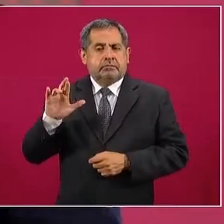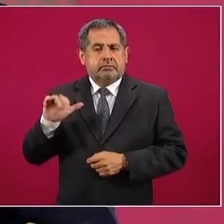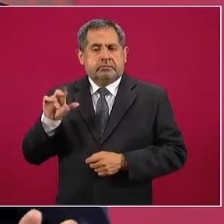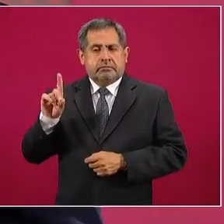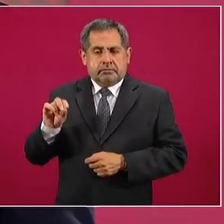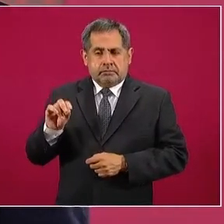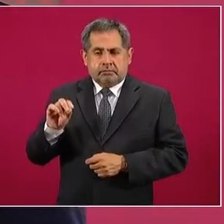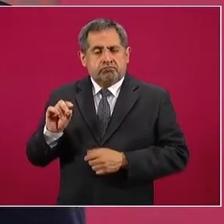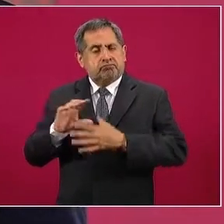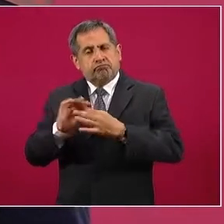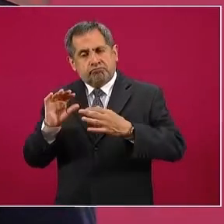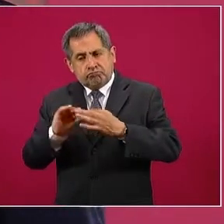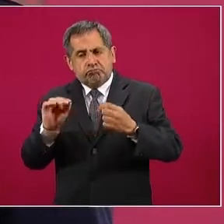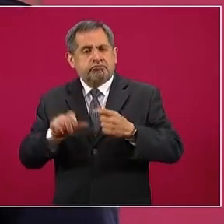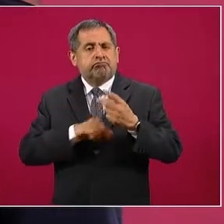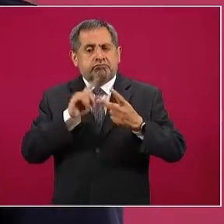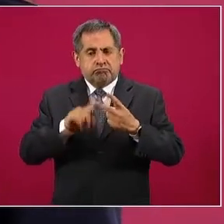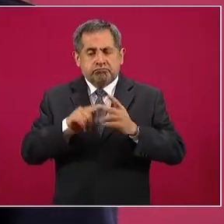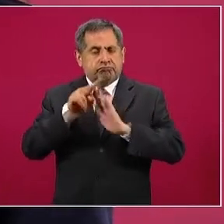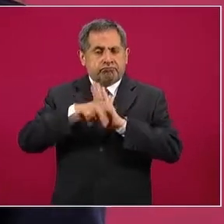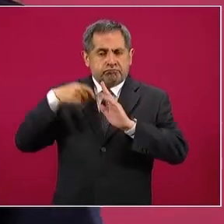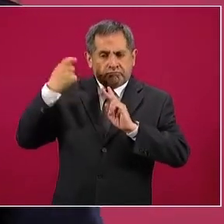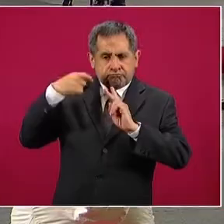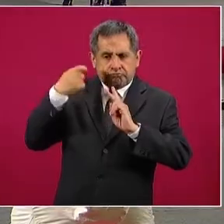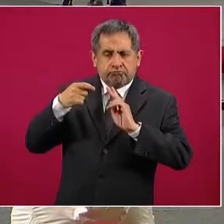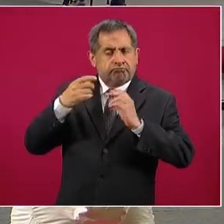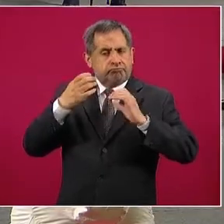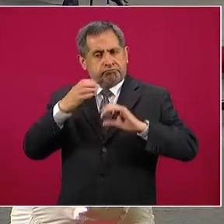y luego vemos los videos sobre las obras.